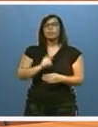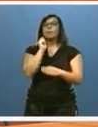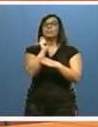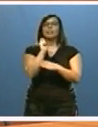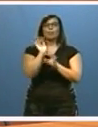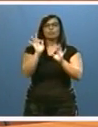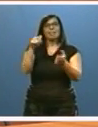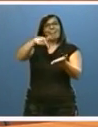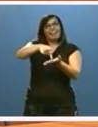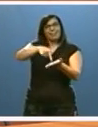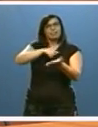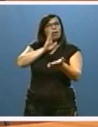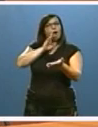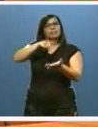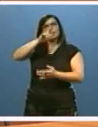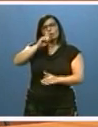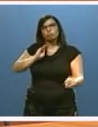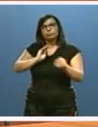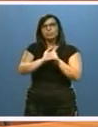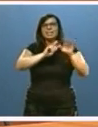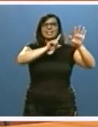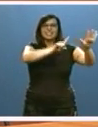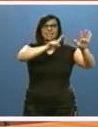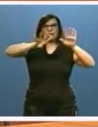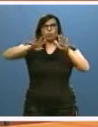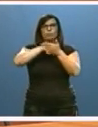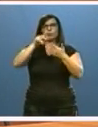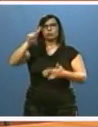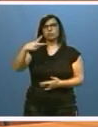de la renta, a la que destinamos este año 69 millones de euros.